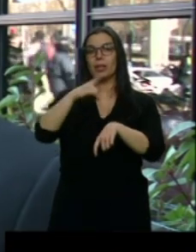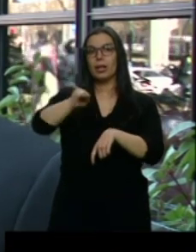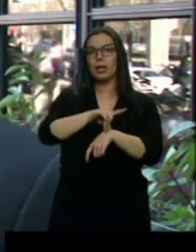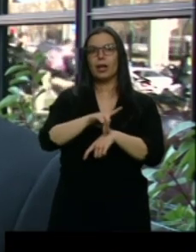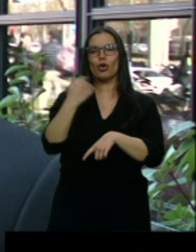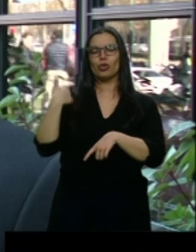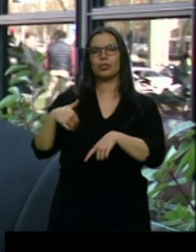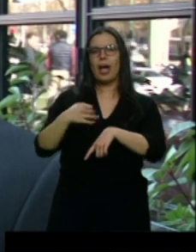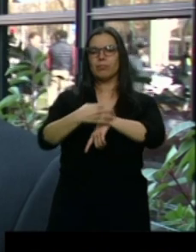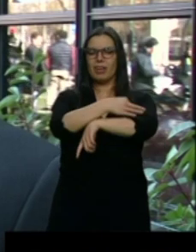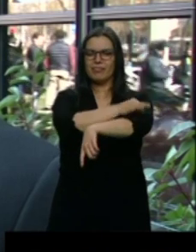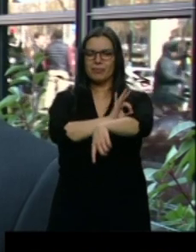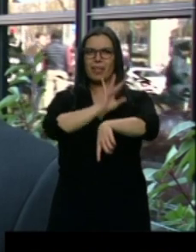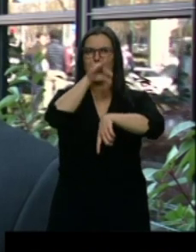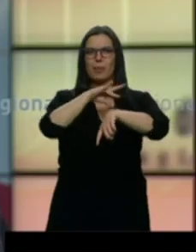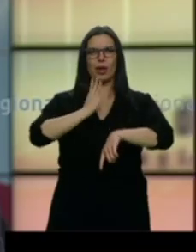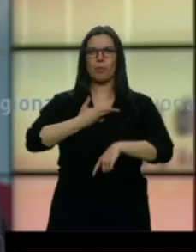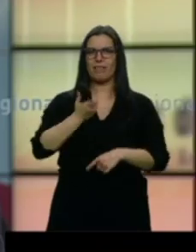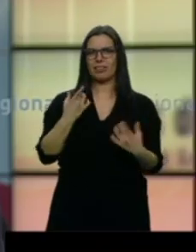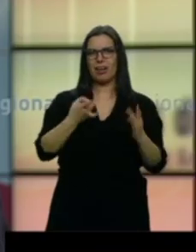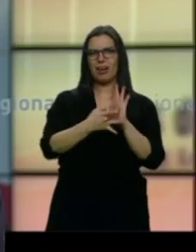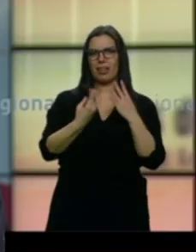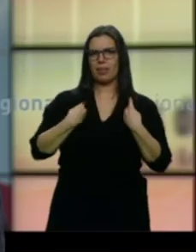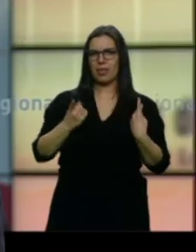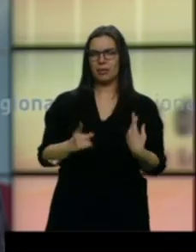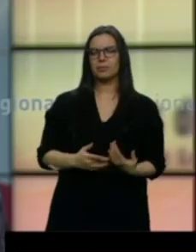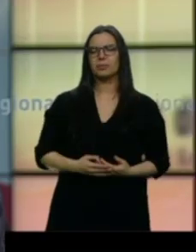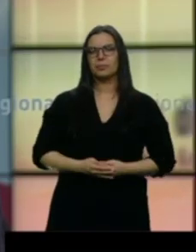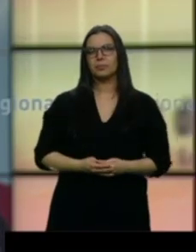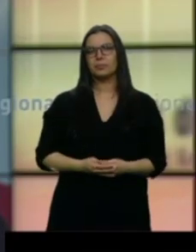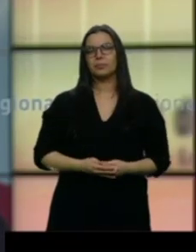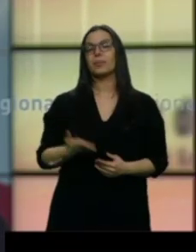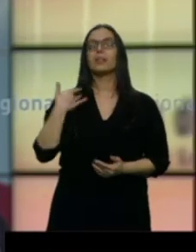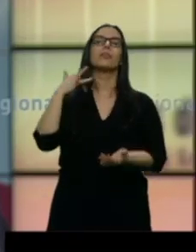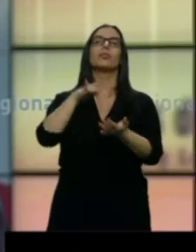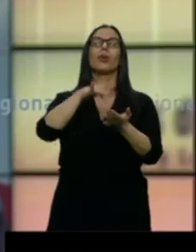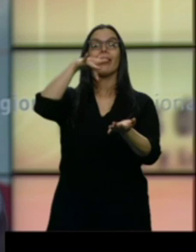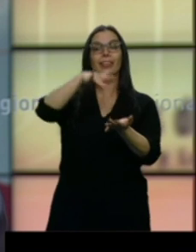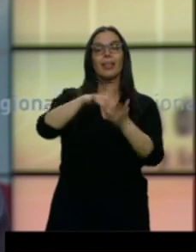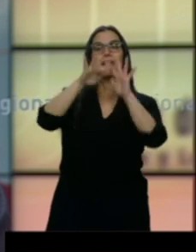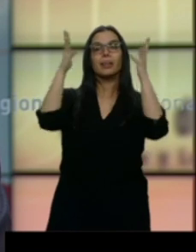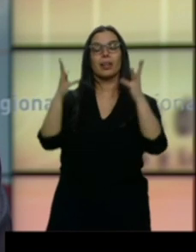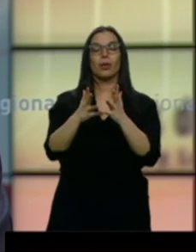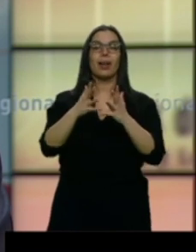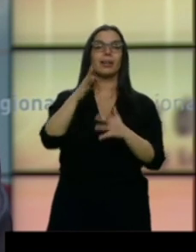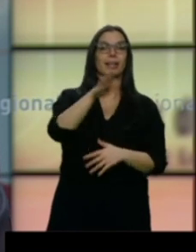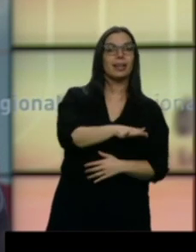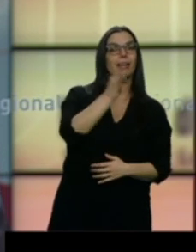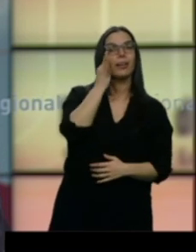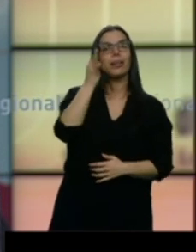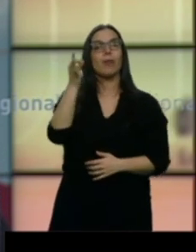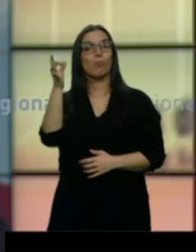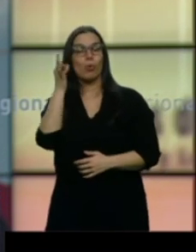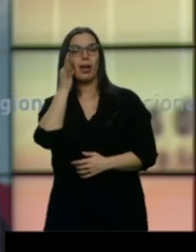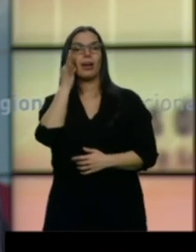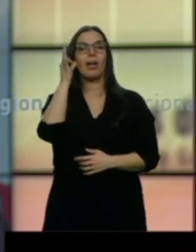impacto sobre su calidad de vida. Ayer se celebró el Día Internacional de la Niña y la Mujer en la Ciencia y hubo actos en prácticamente toda